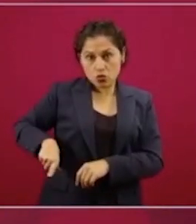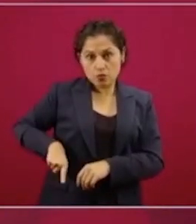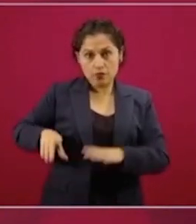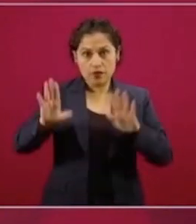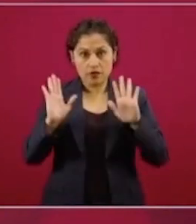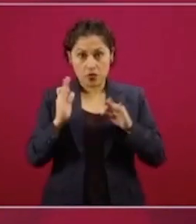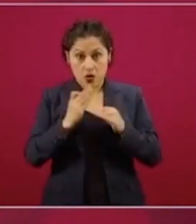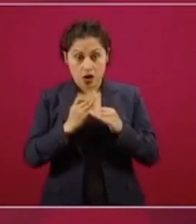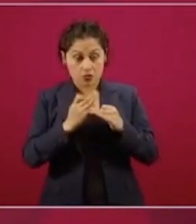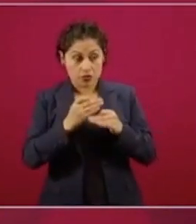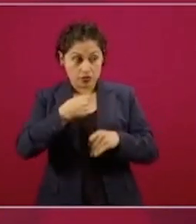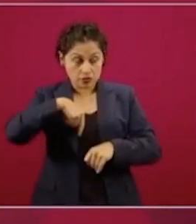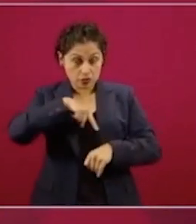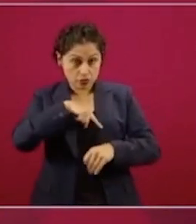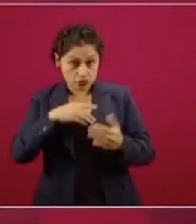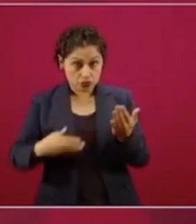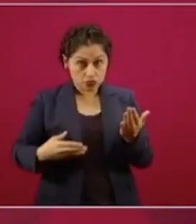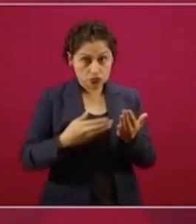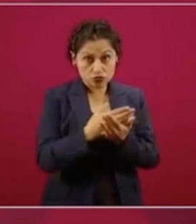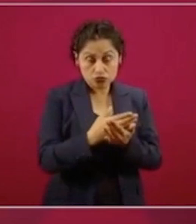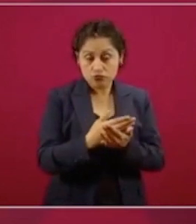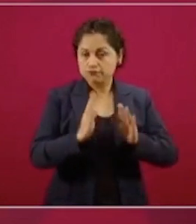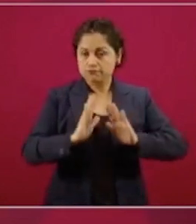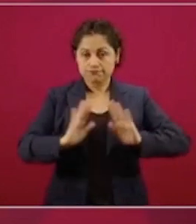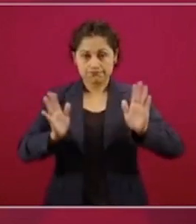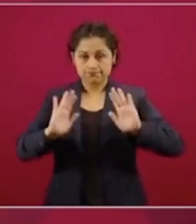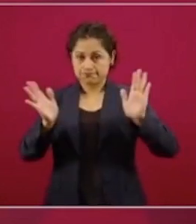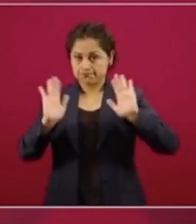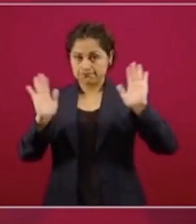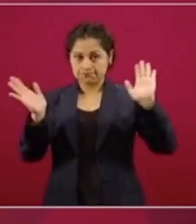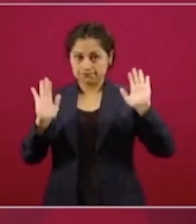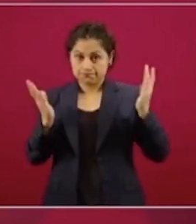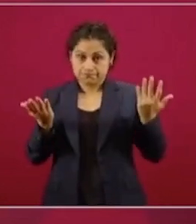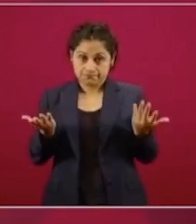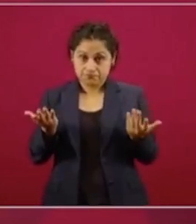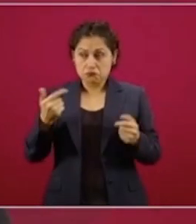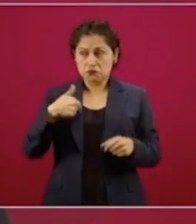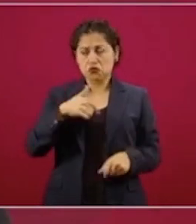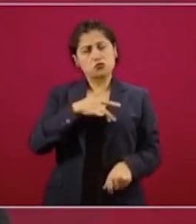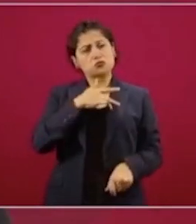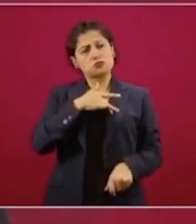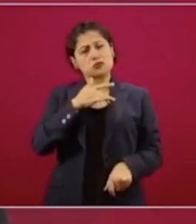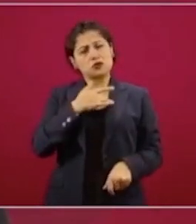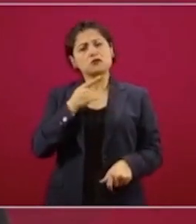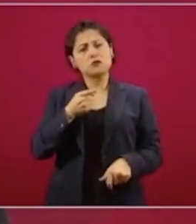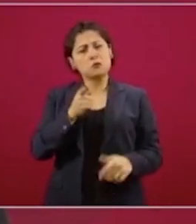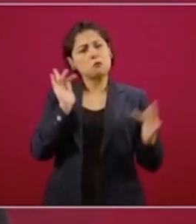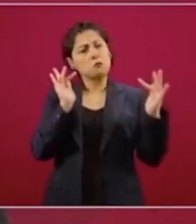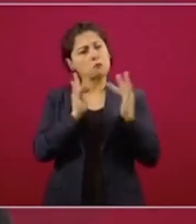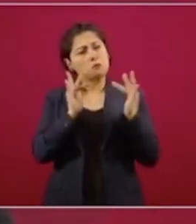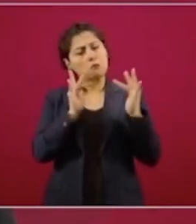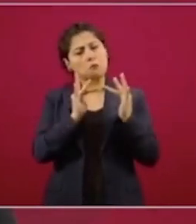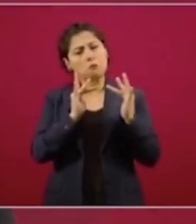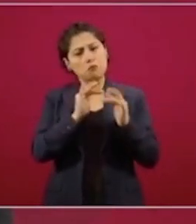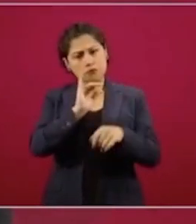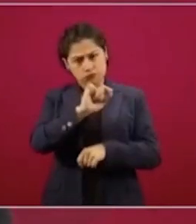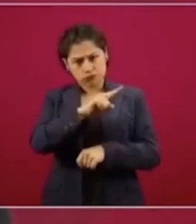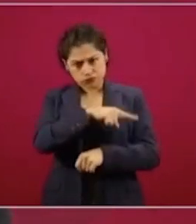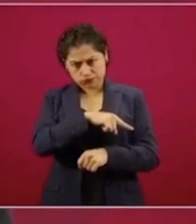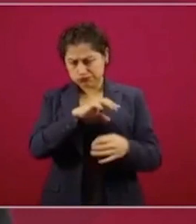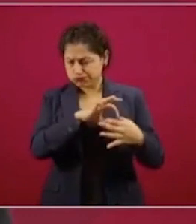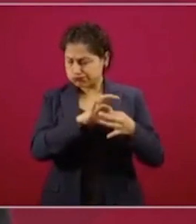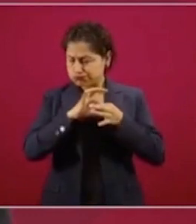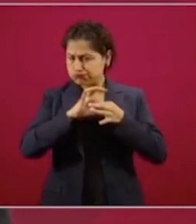bilateral. No espero que lo sea. Tenemos mucha comunicación con los Estados Unidos. Yo diría que tenemos